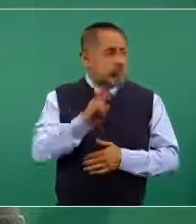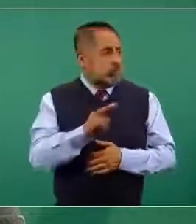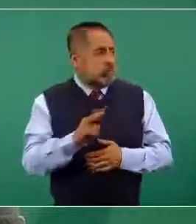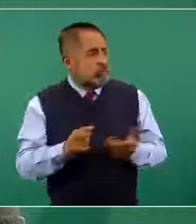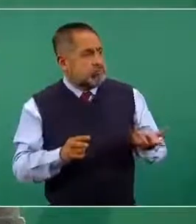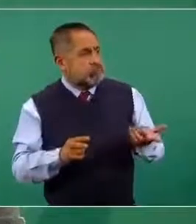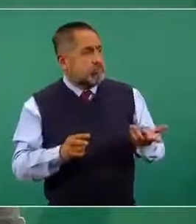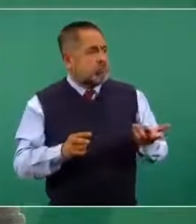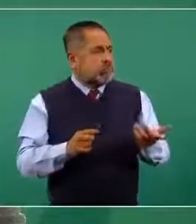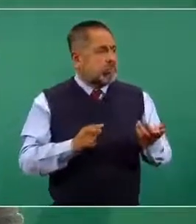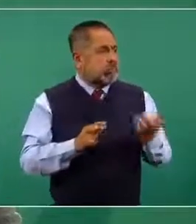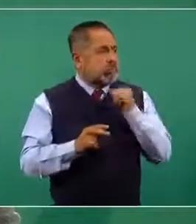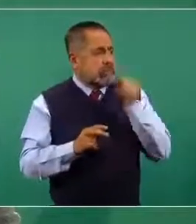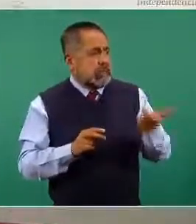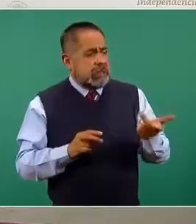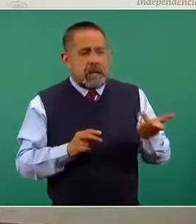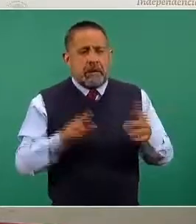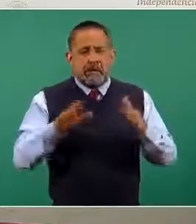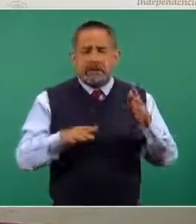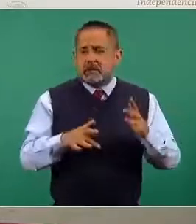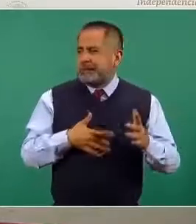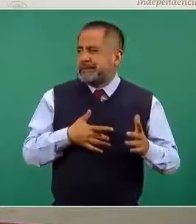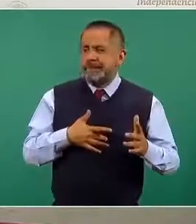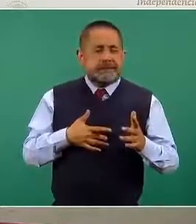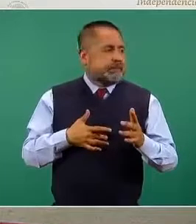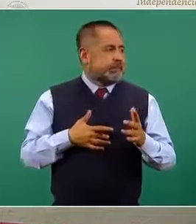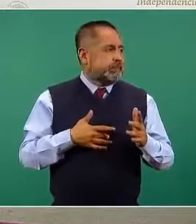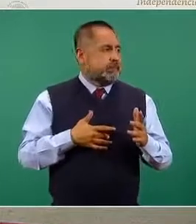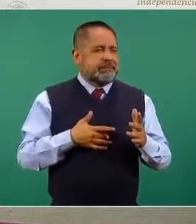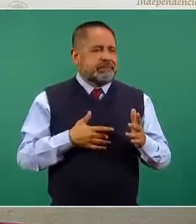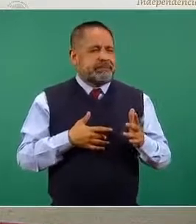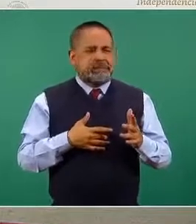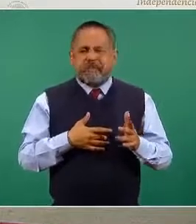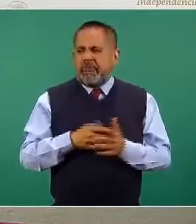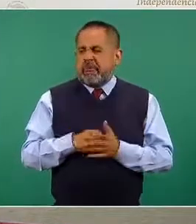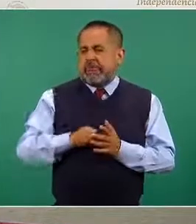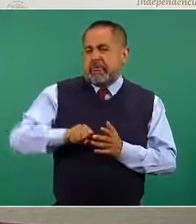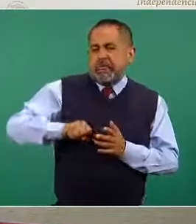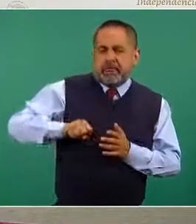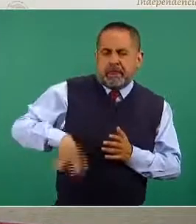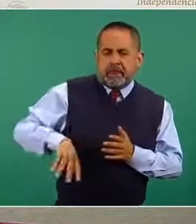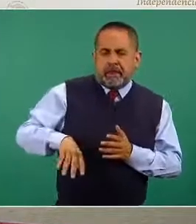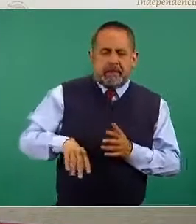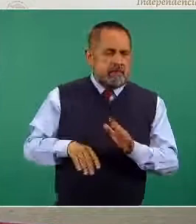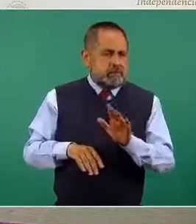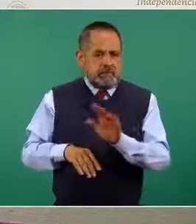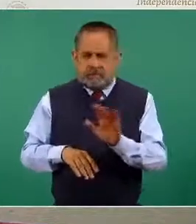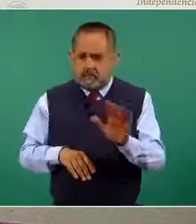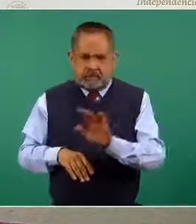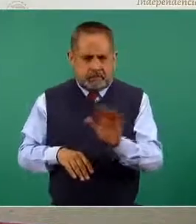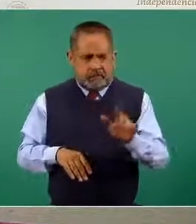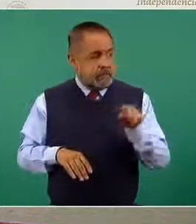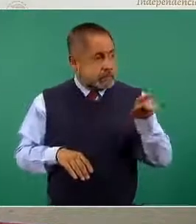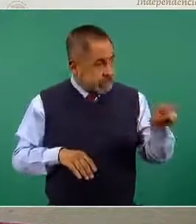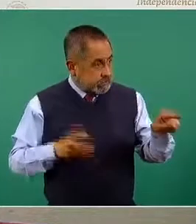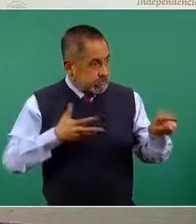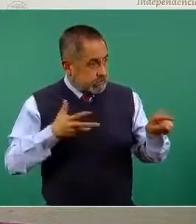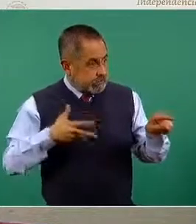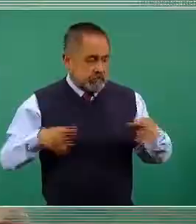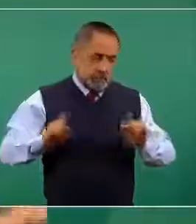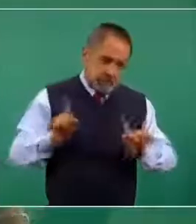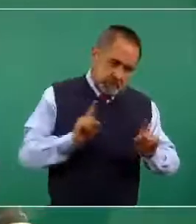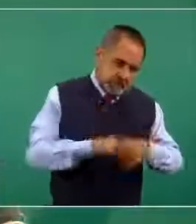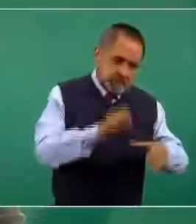basurero cercano, tiende a cometer el error de querer tirar la basura en la calle. Esto